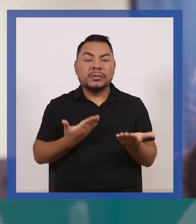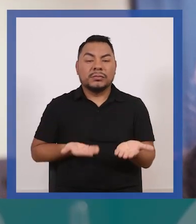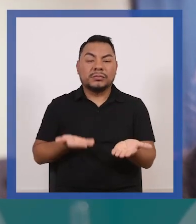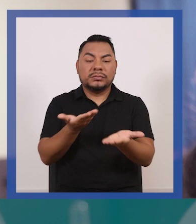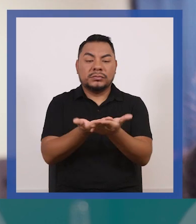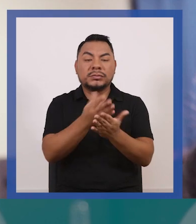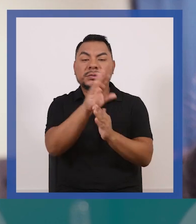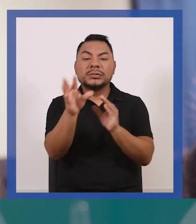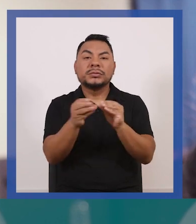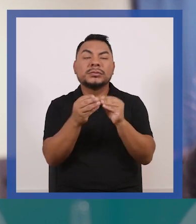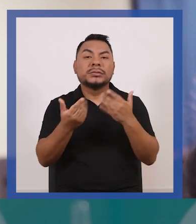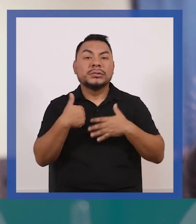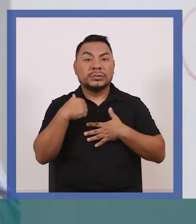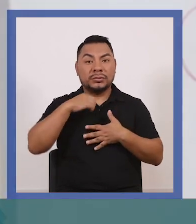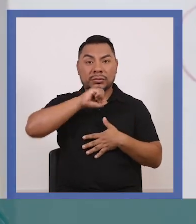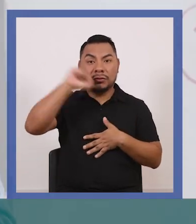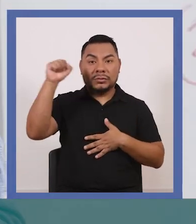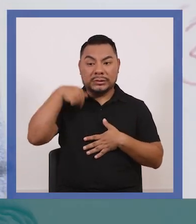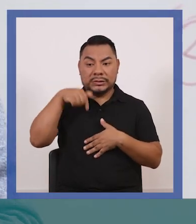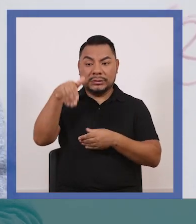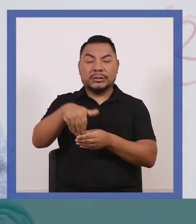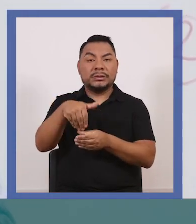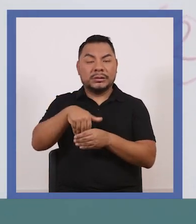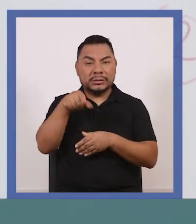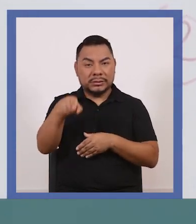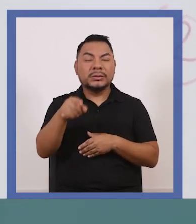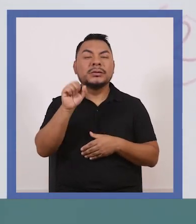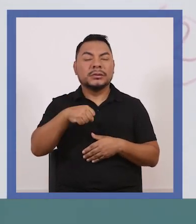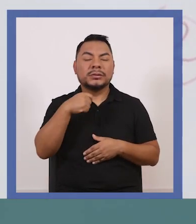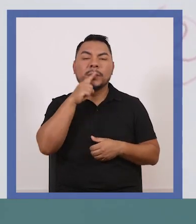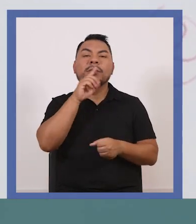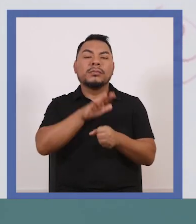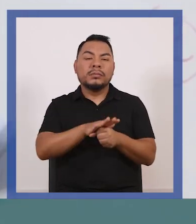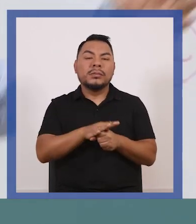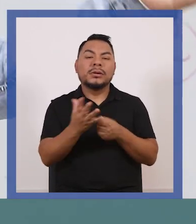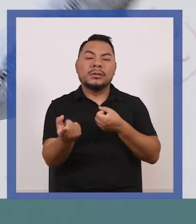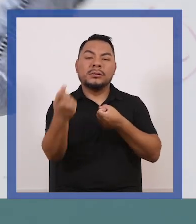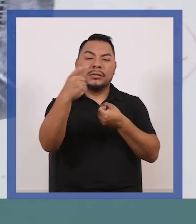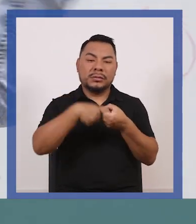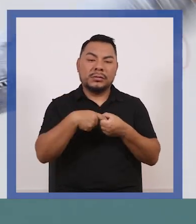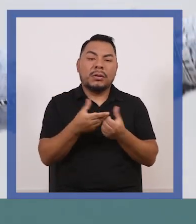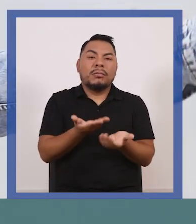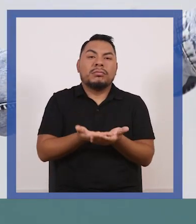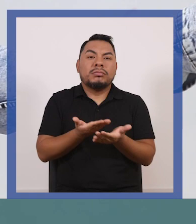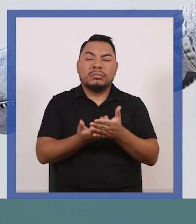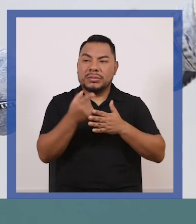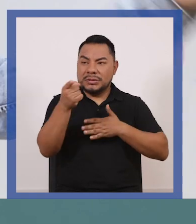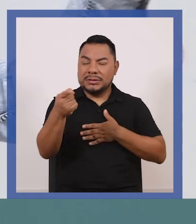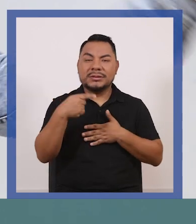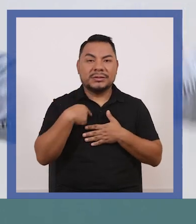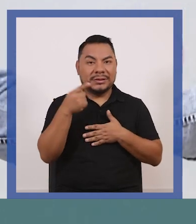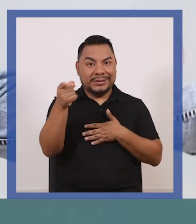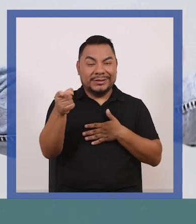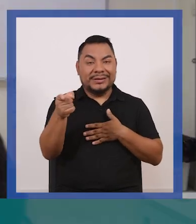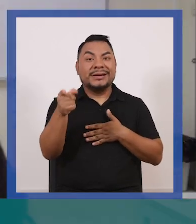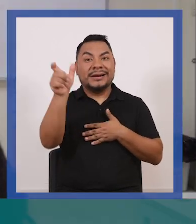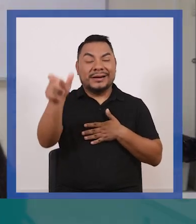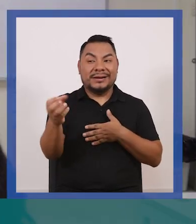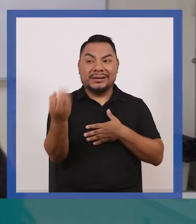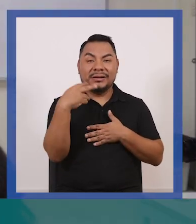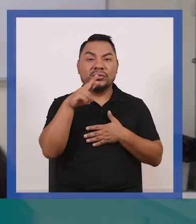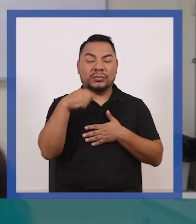una propuesta adicional es que si yo gano estas elecciones, chicas, me comprometo a incluir las propuestas de mi rival